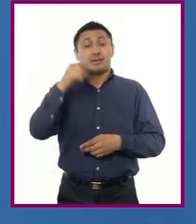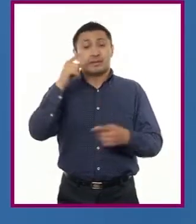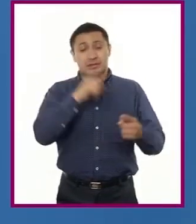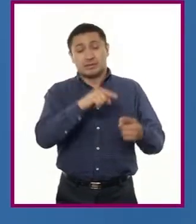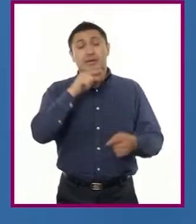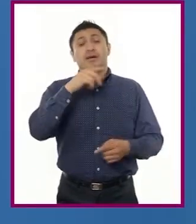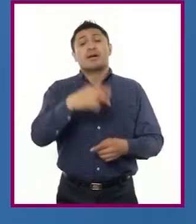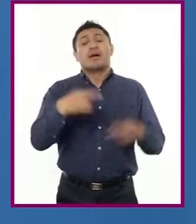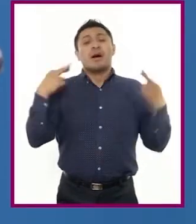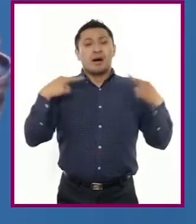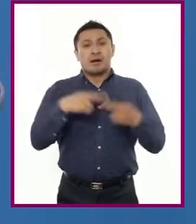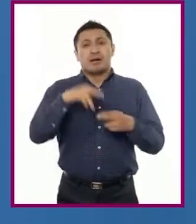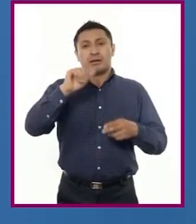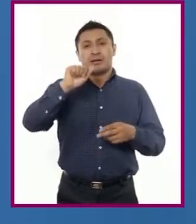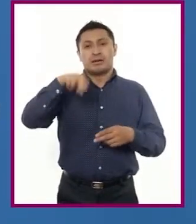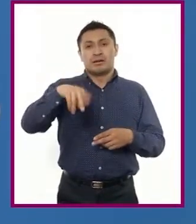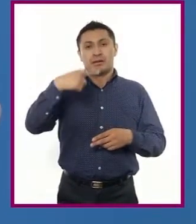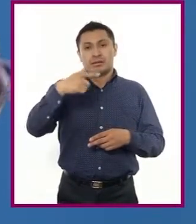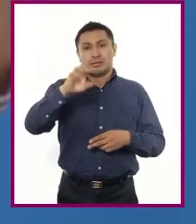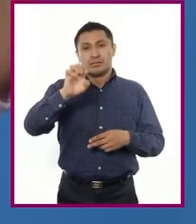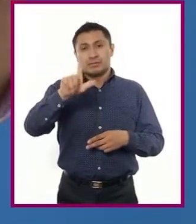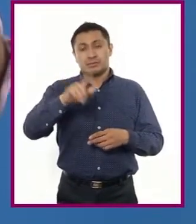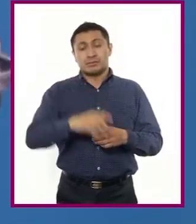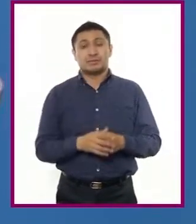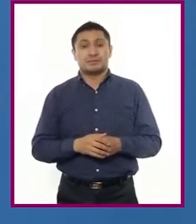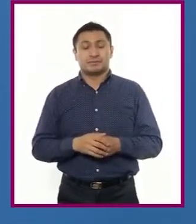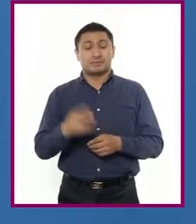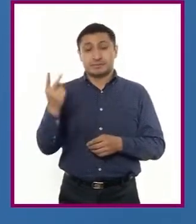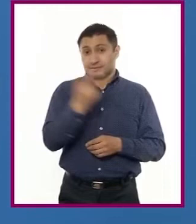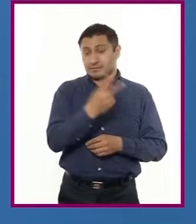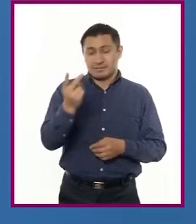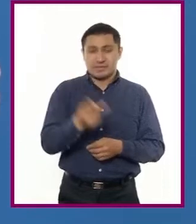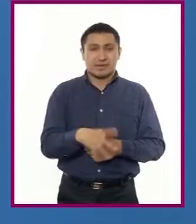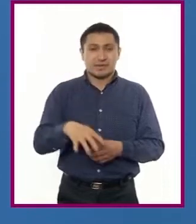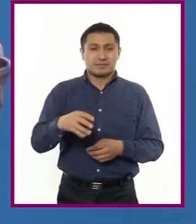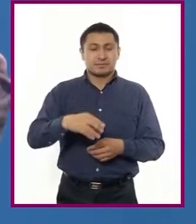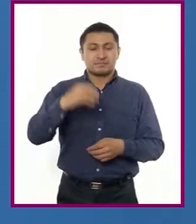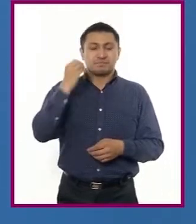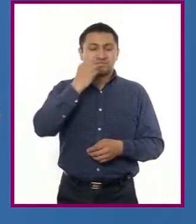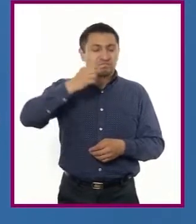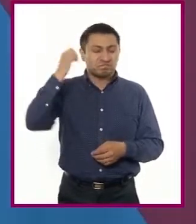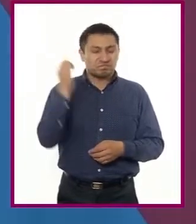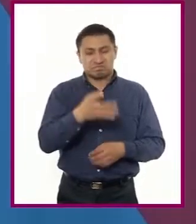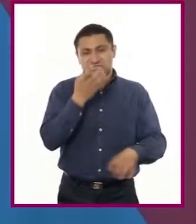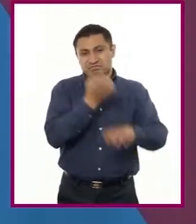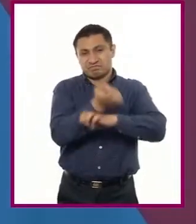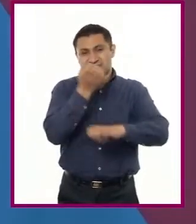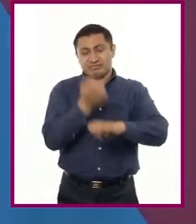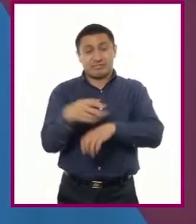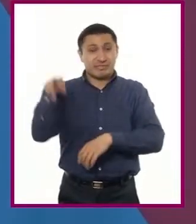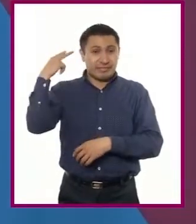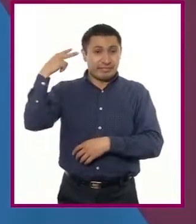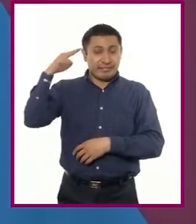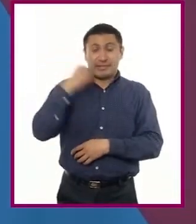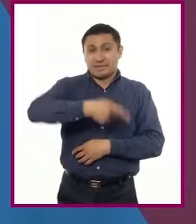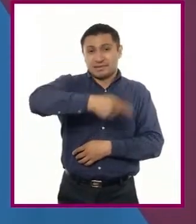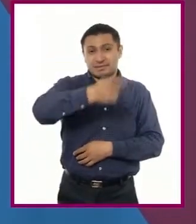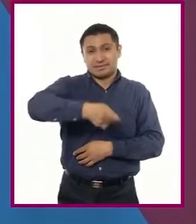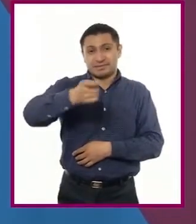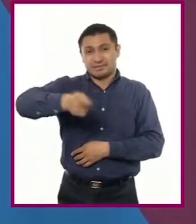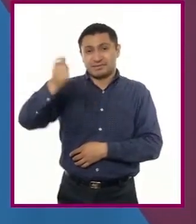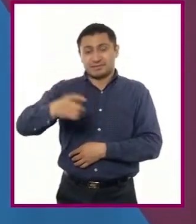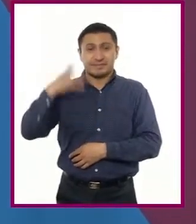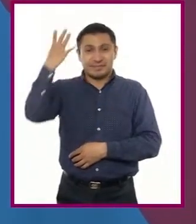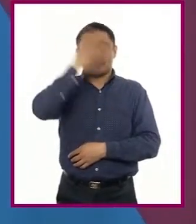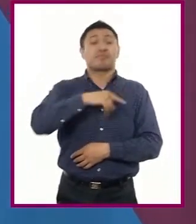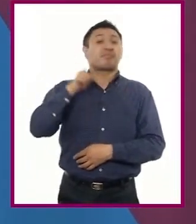Ángel Francisco Pérez Arellano, ambos del maravilloso estado de Veracruz. Un saludo al hermoso estado